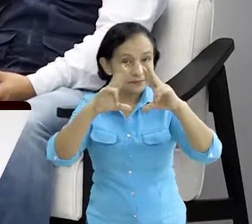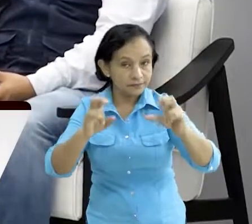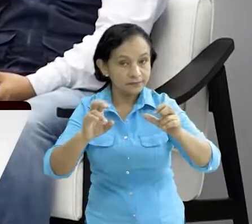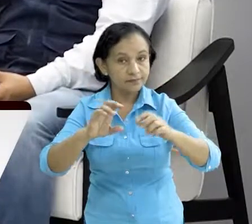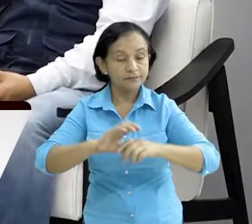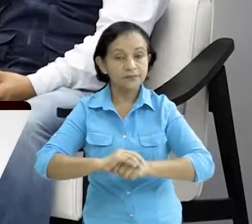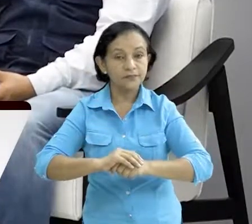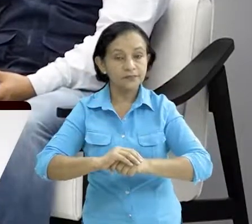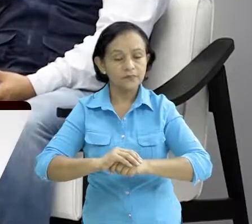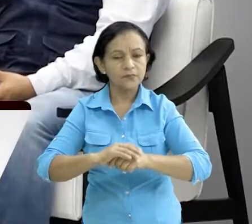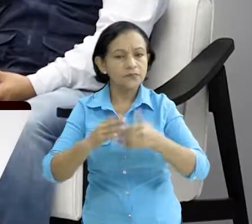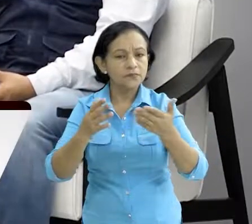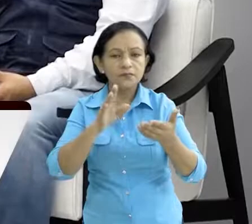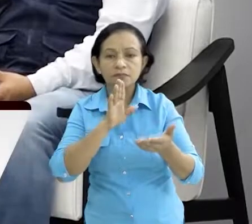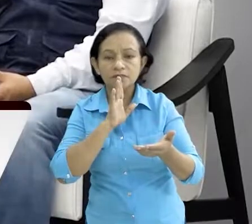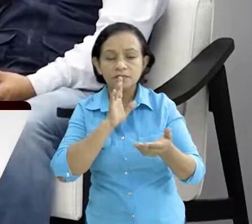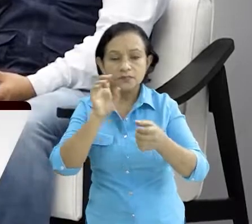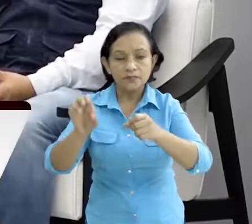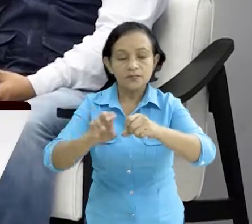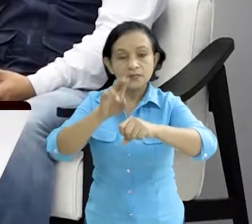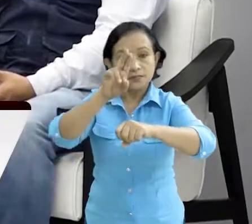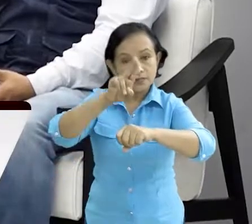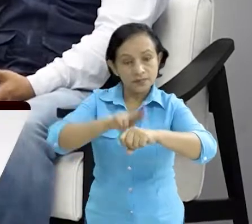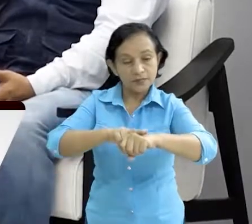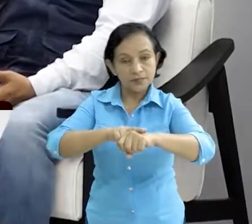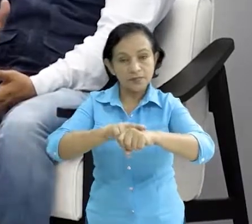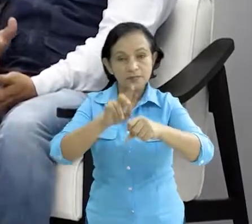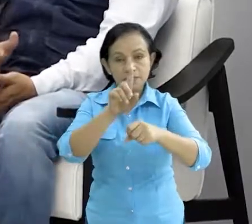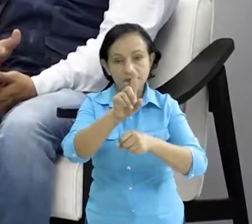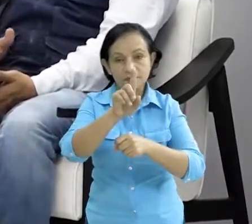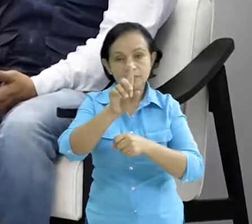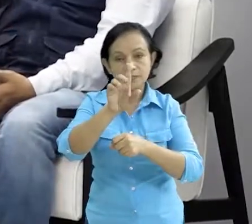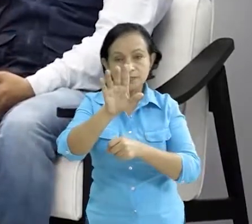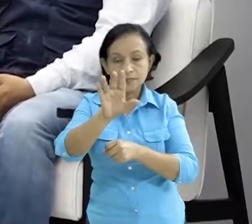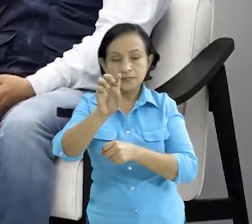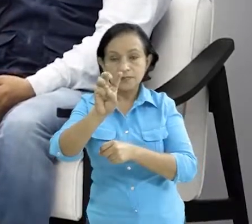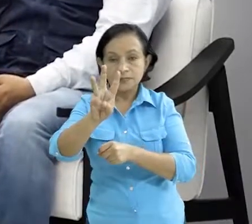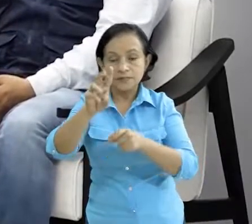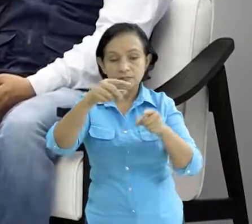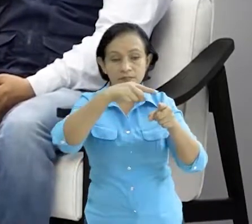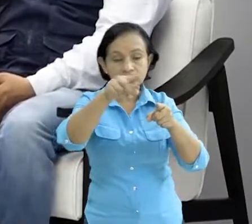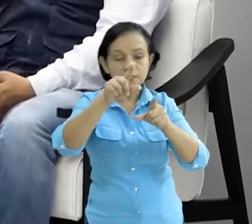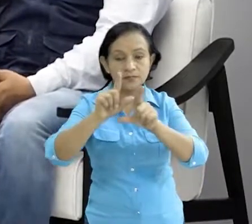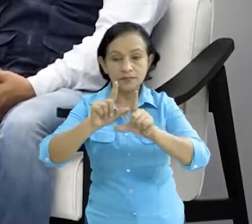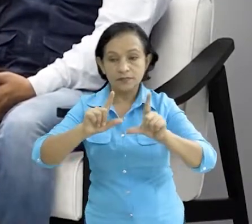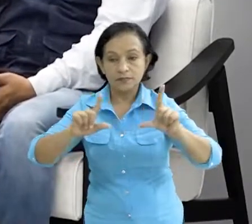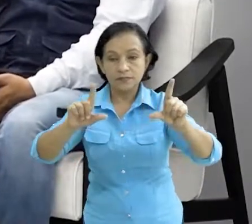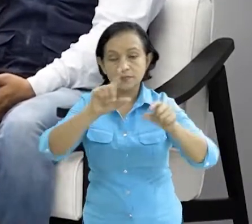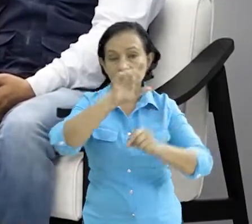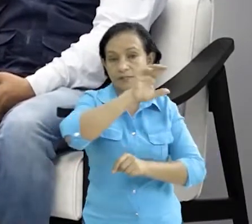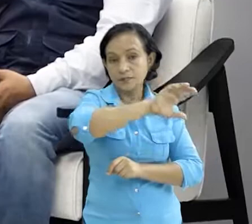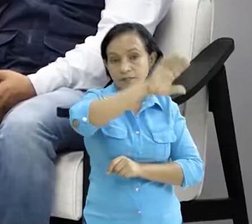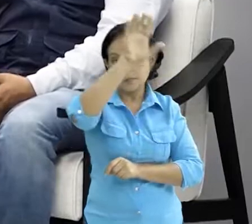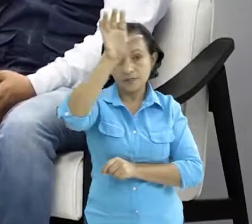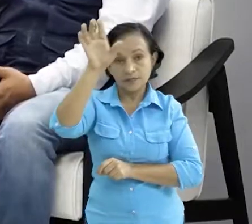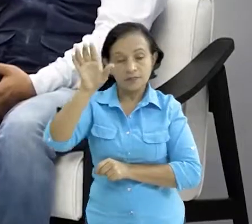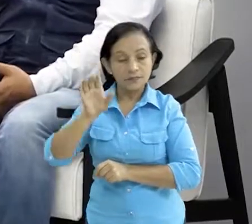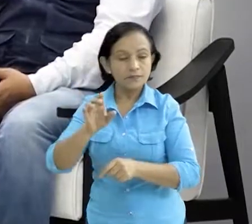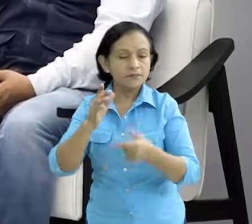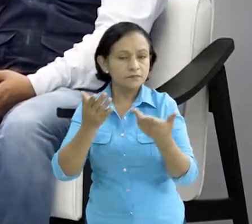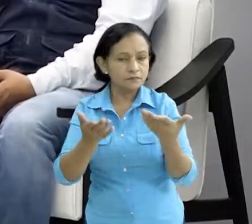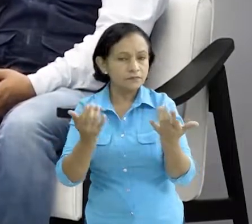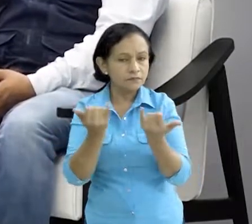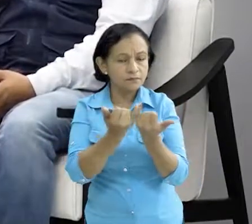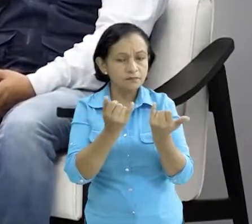Entonces, a nivel nacional tenemos 153 puestos de mando, a nivel departamental tenemos